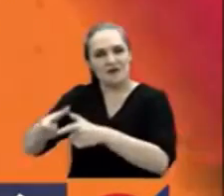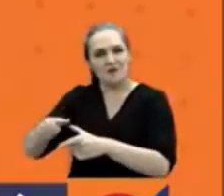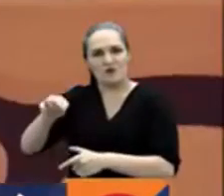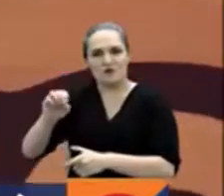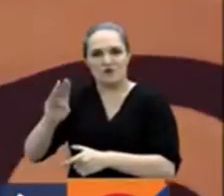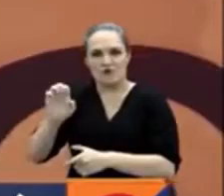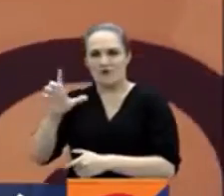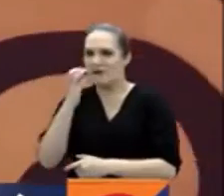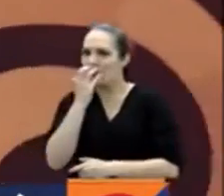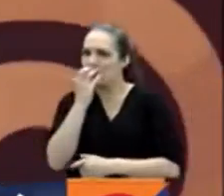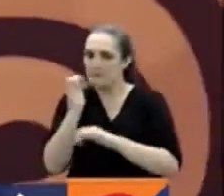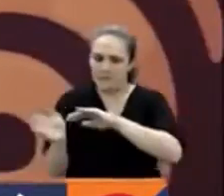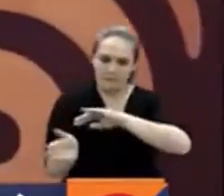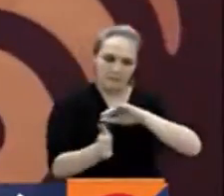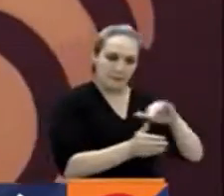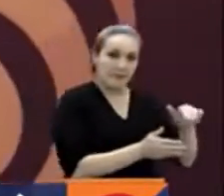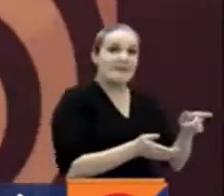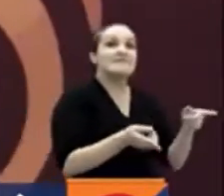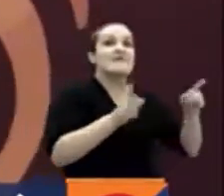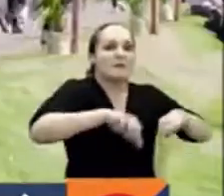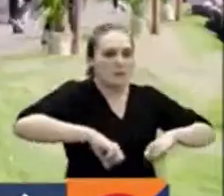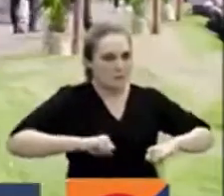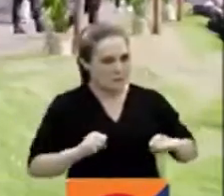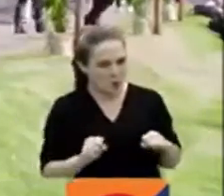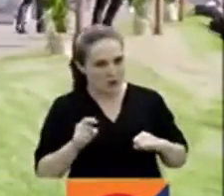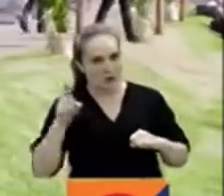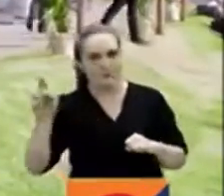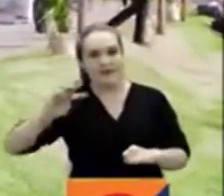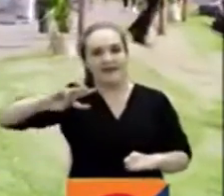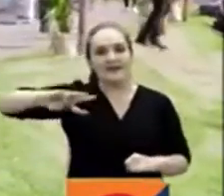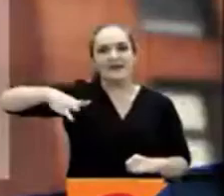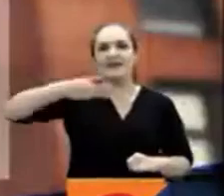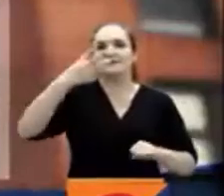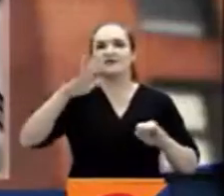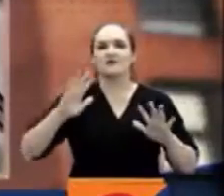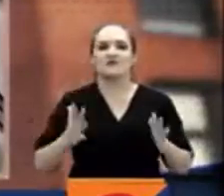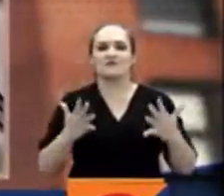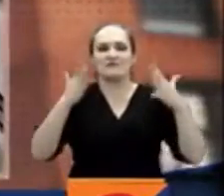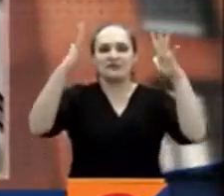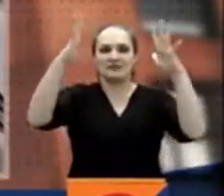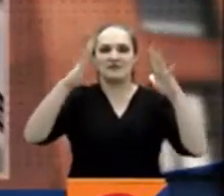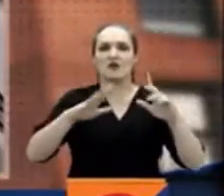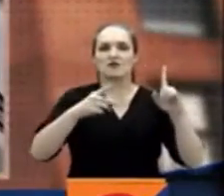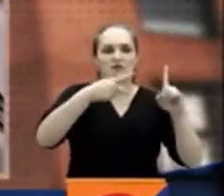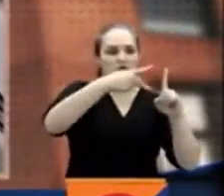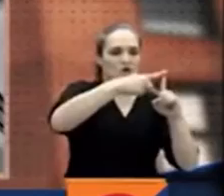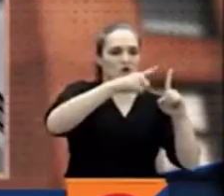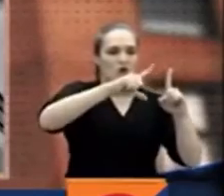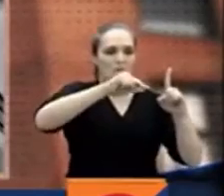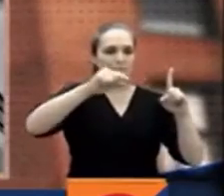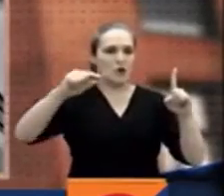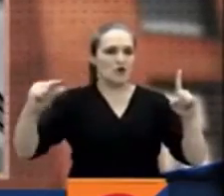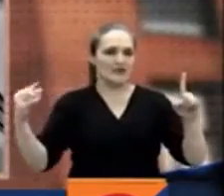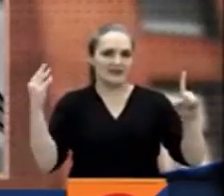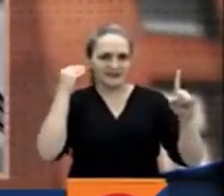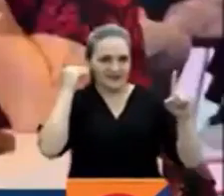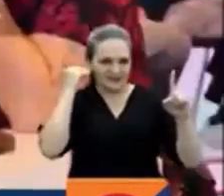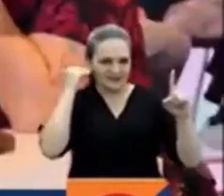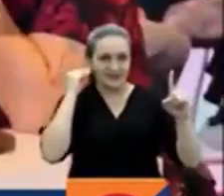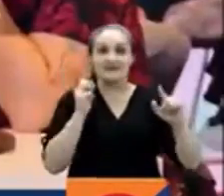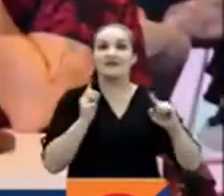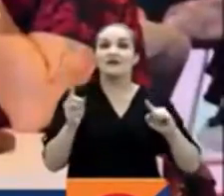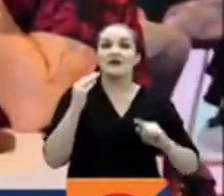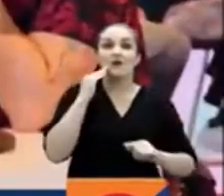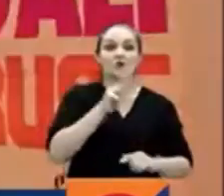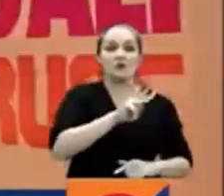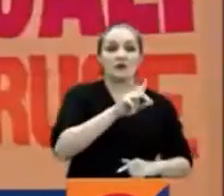Márquez. En la capital también se vivirá la tercera edición del Festival de Podcast al Oído del 21 al 23 de octubre. Esta vez